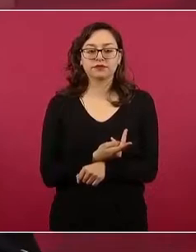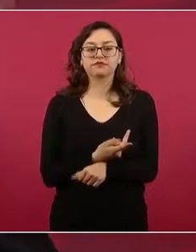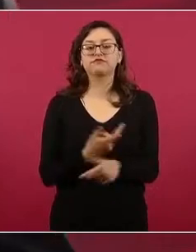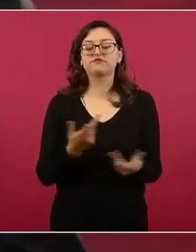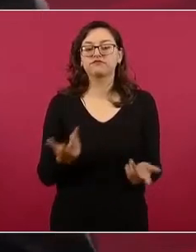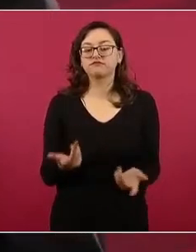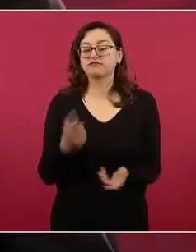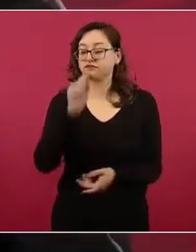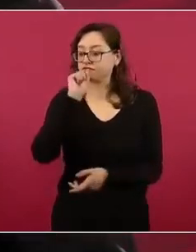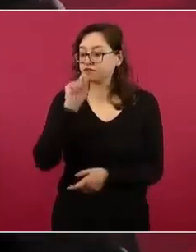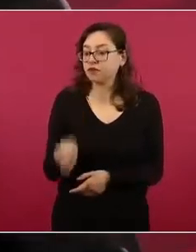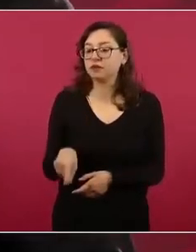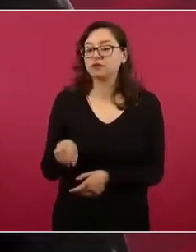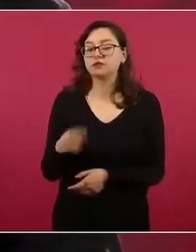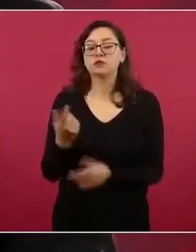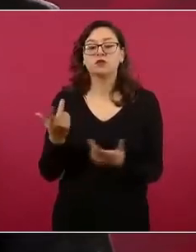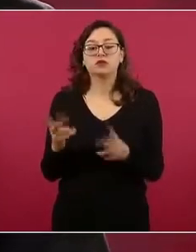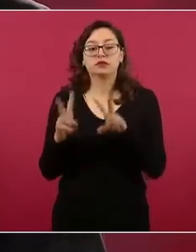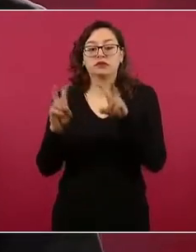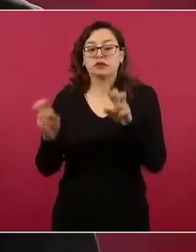industria petroquímica,